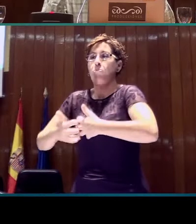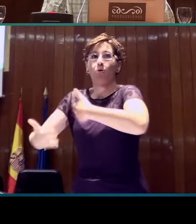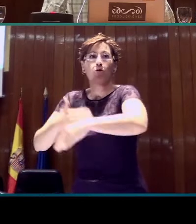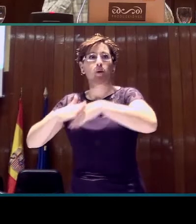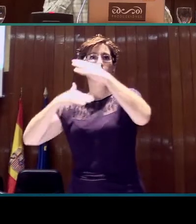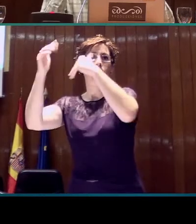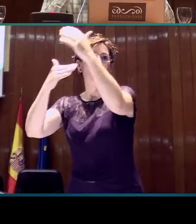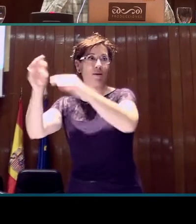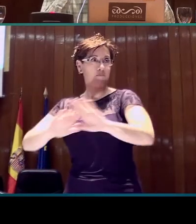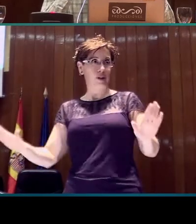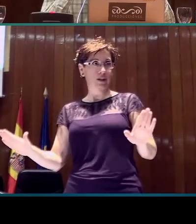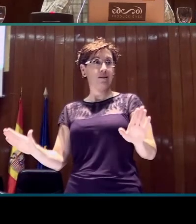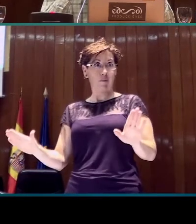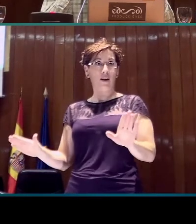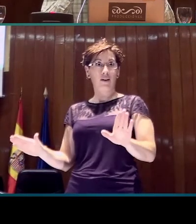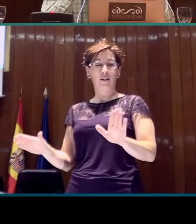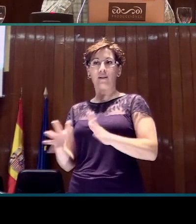refiriendo a otra realidad.